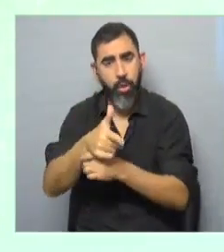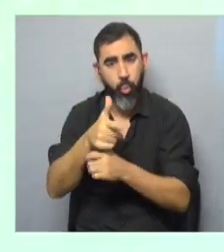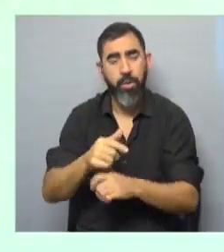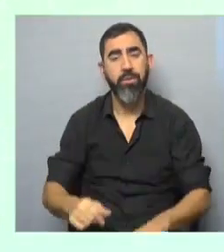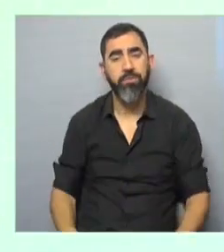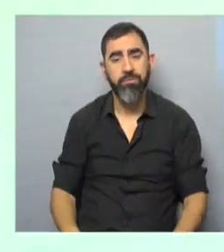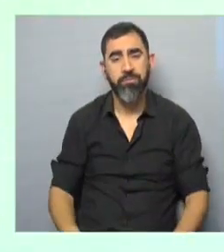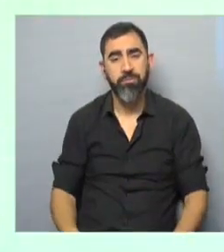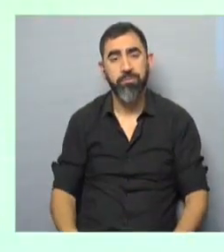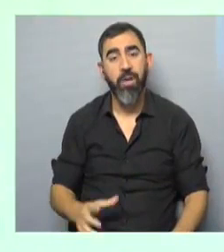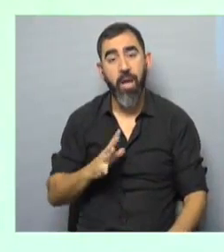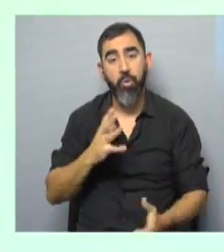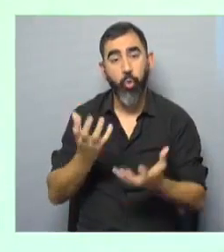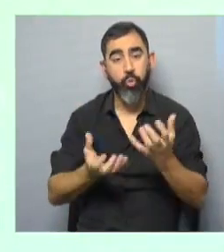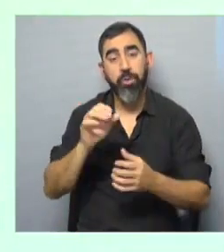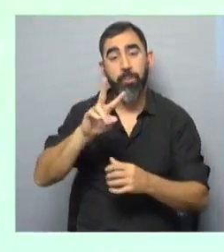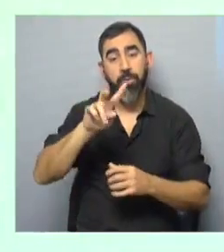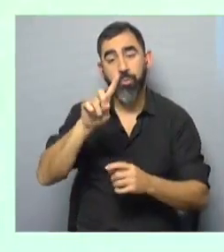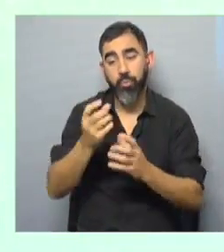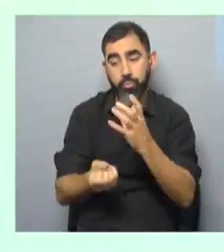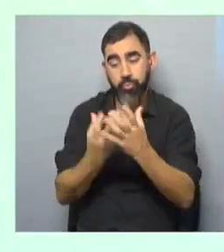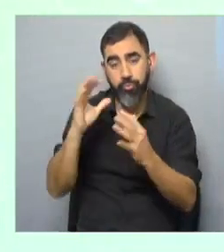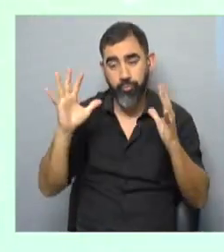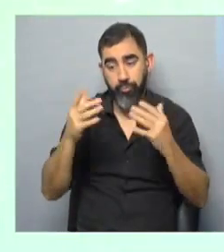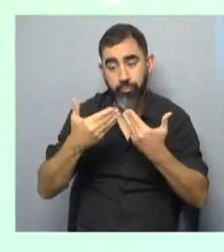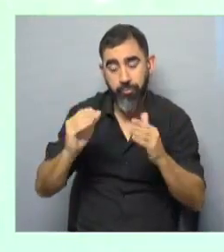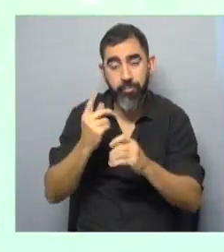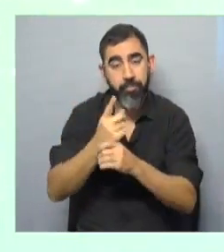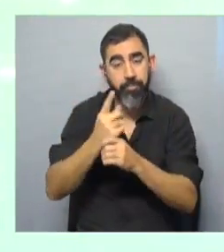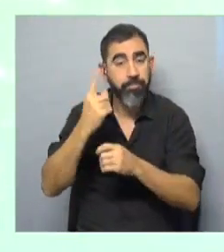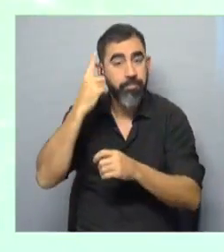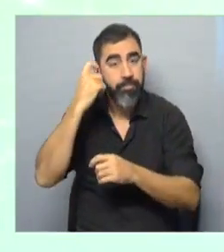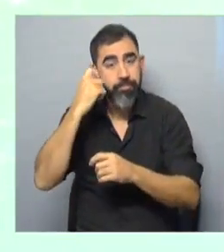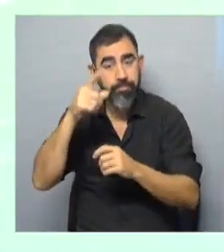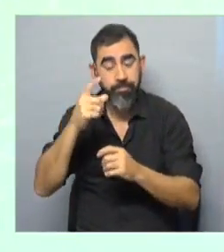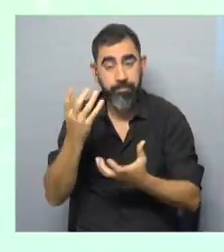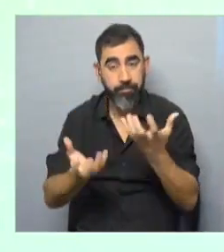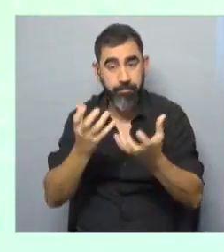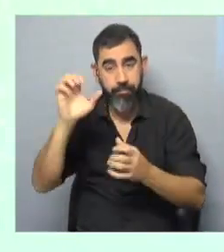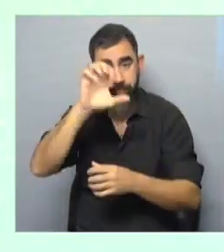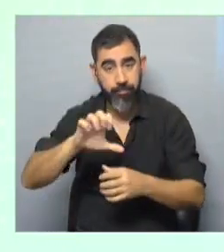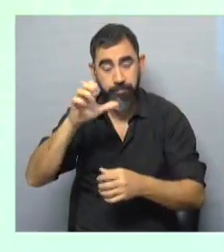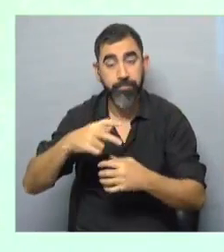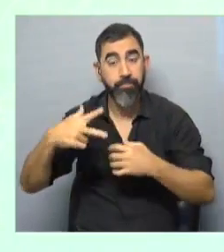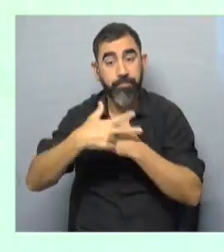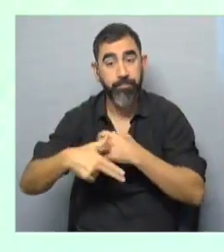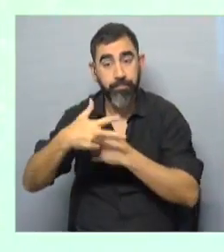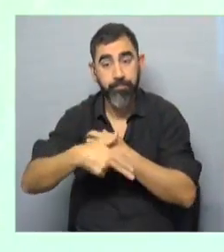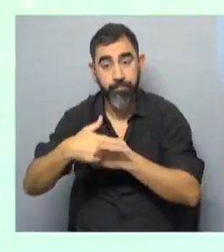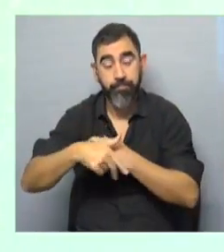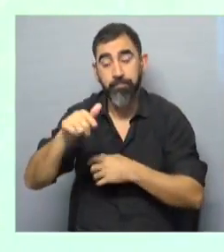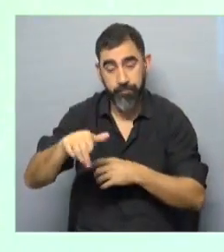estos momentos tenemos en la cocina 21 emprendimientos que están siendo incubados, están empezando sus primeras experiencias. En textil, nosotros tenemos aquí